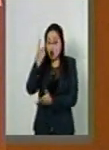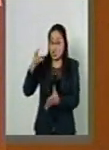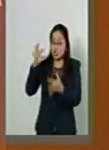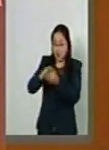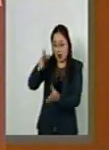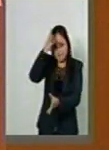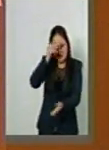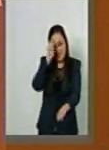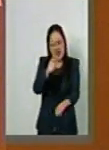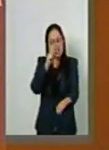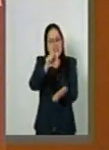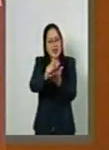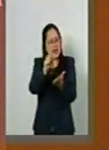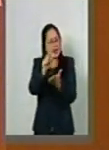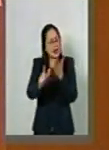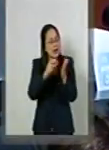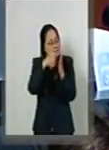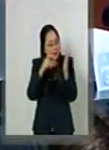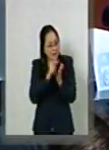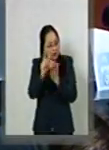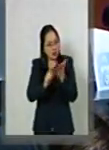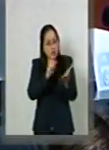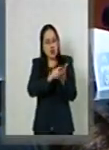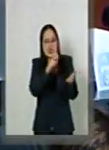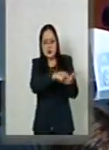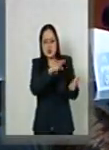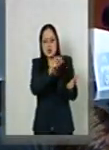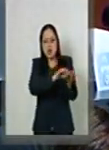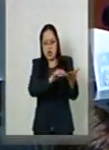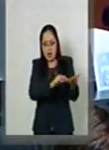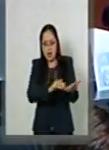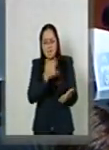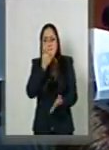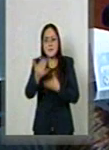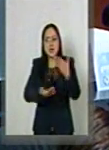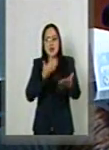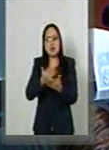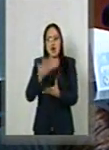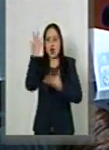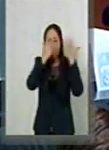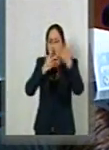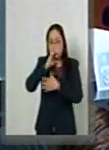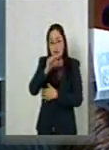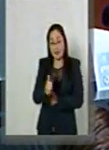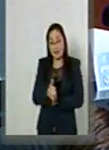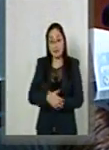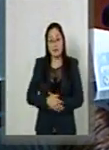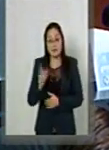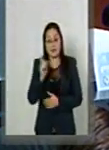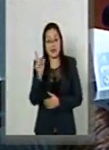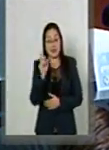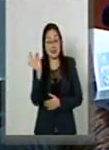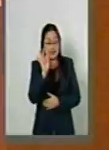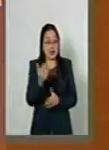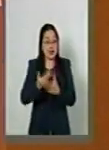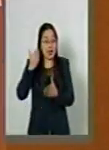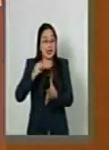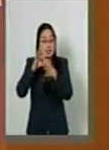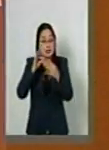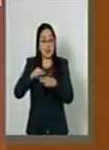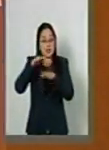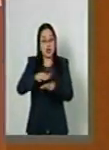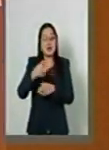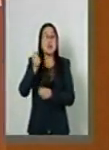y lea lo que dice el reglamento. Y una disculpa, para que no quede confusiones. Cuando me referí al senador